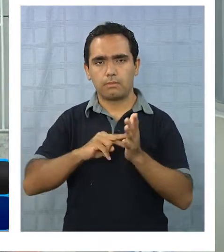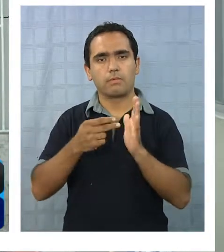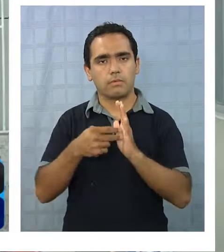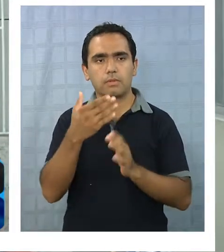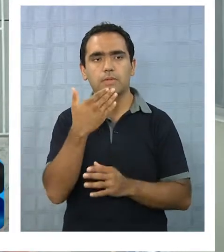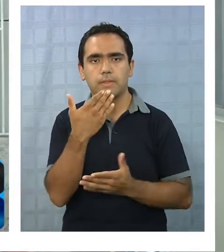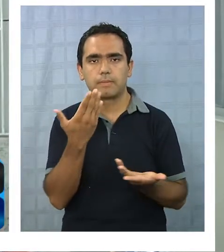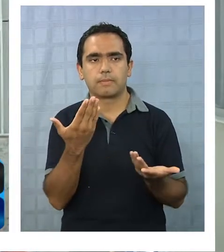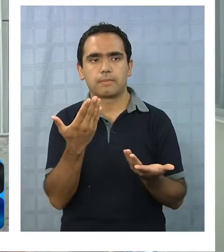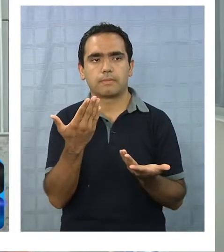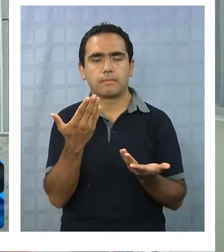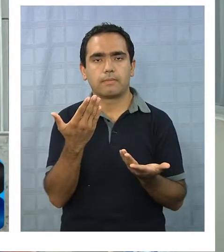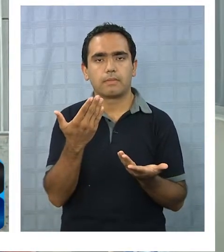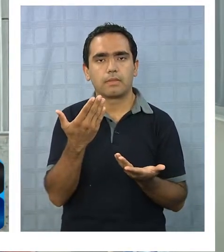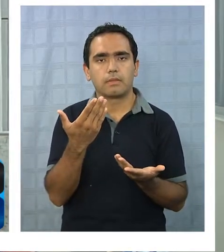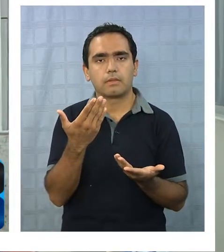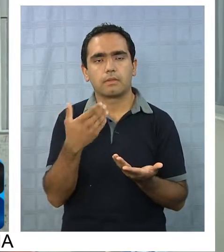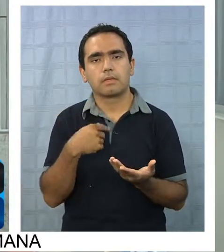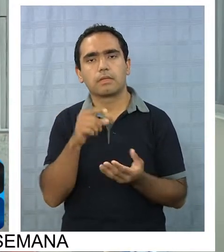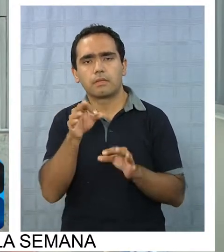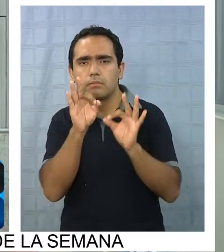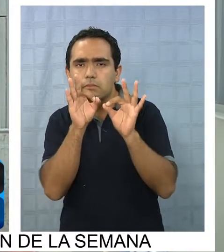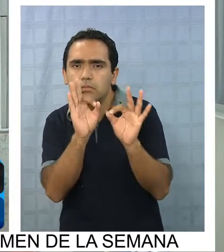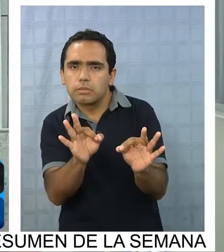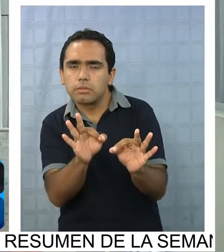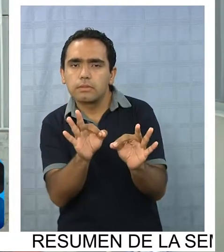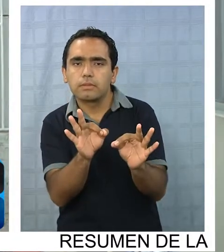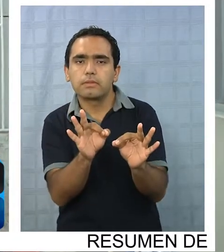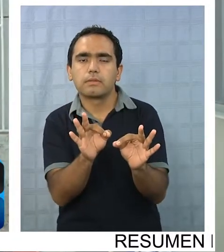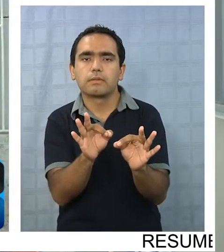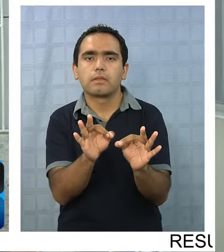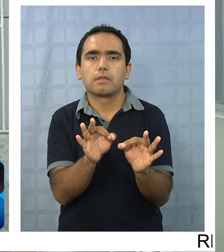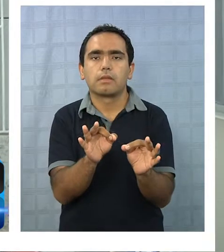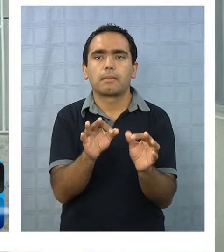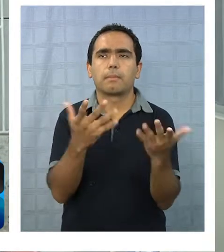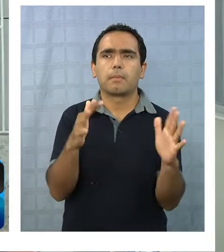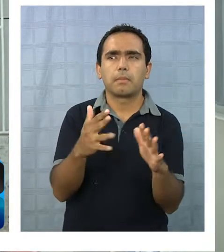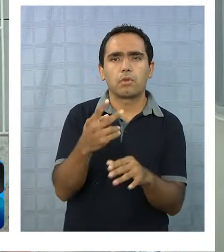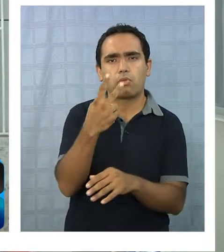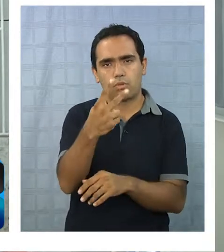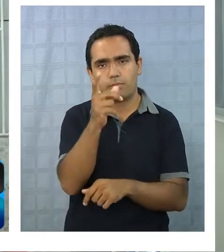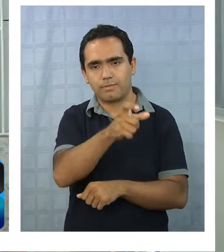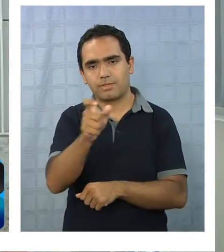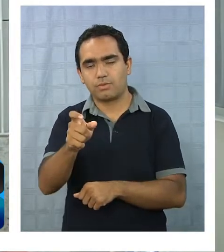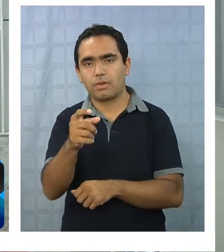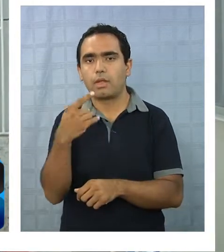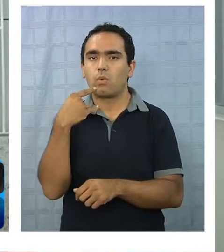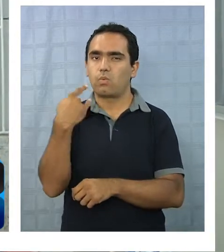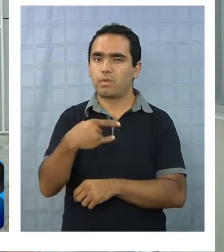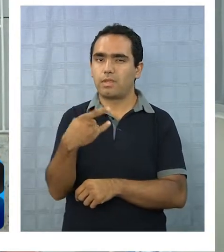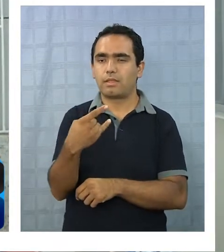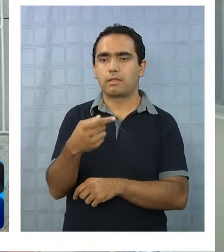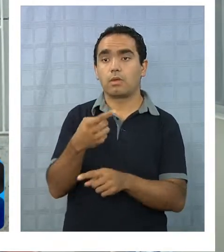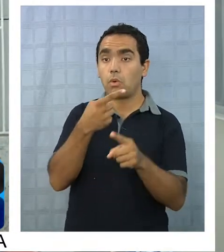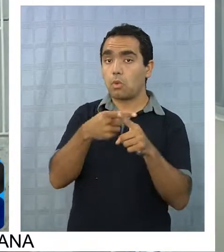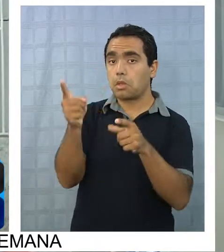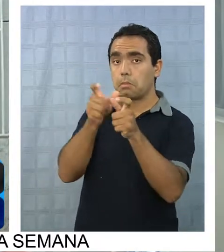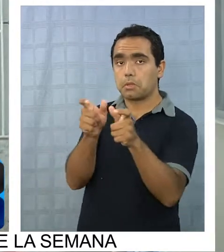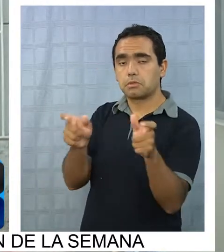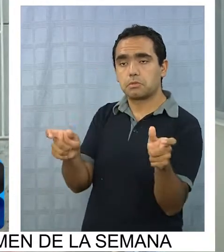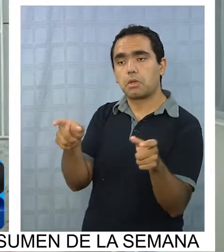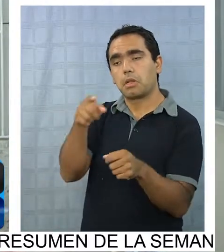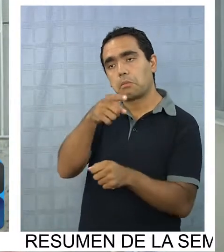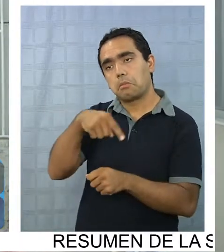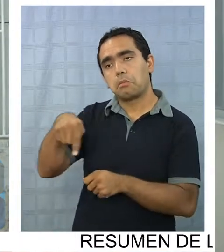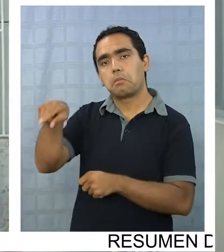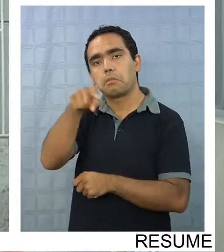los que están en relativa gravedad son aproximadamente dos pacientes y lo demás por el momento